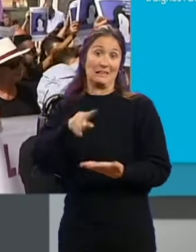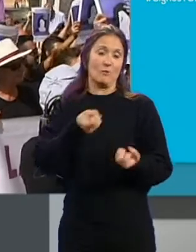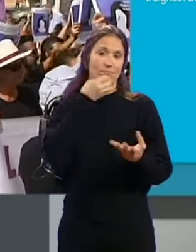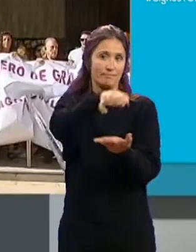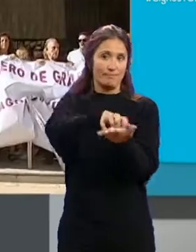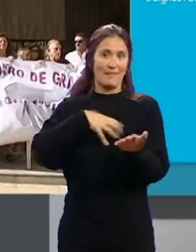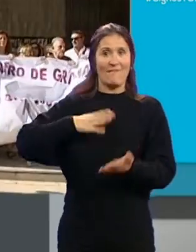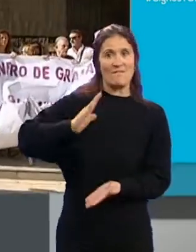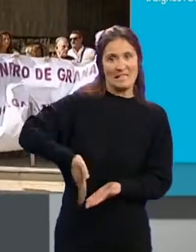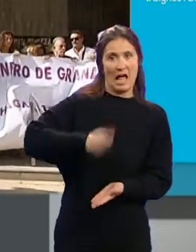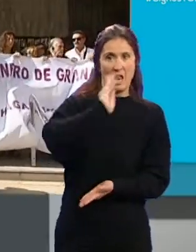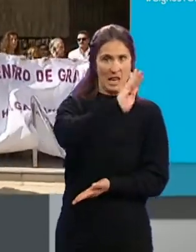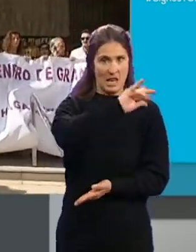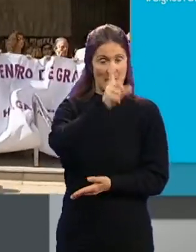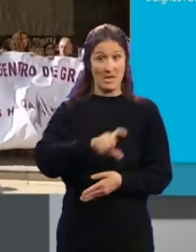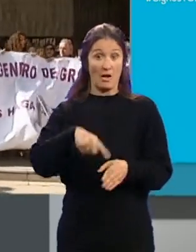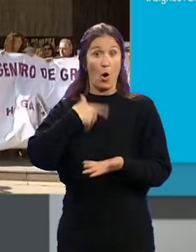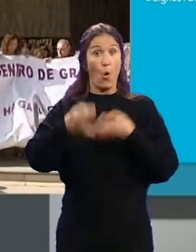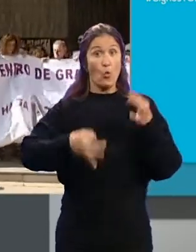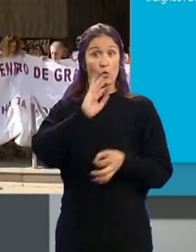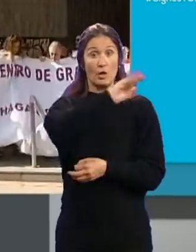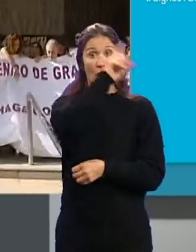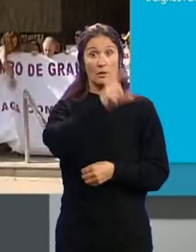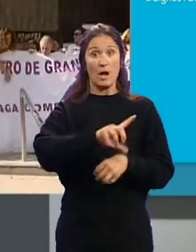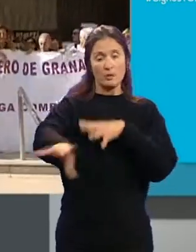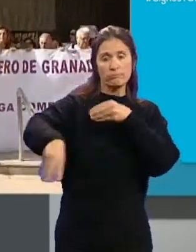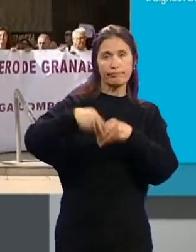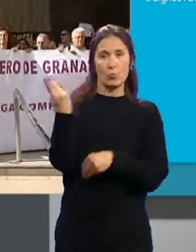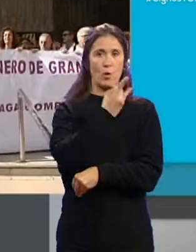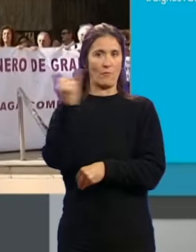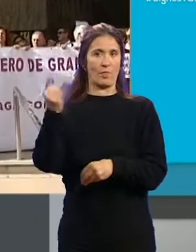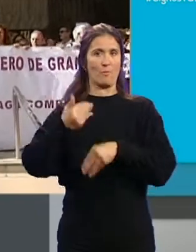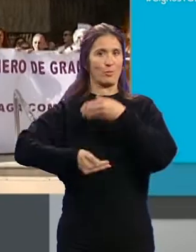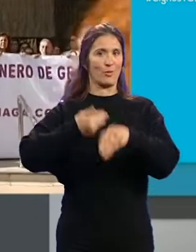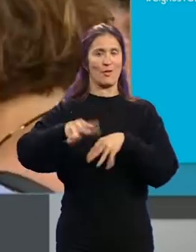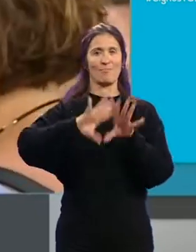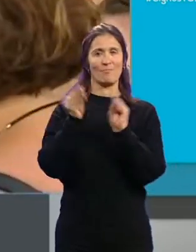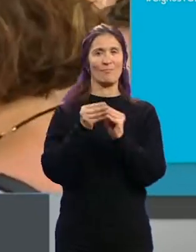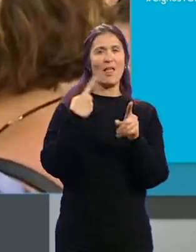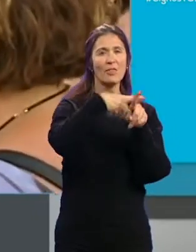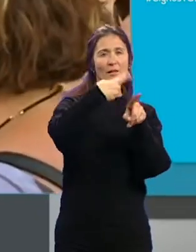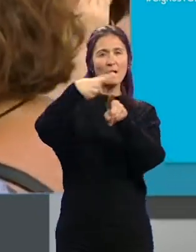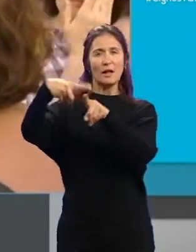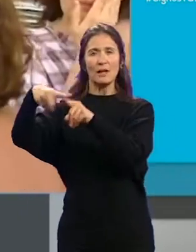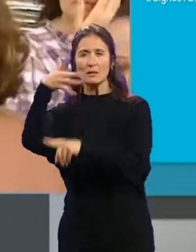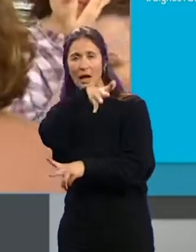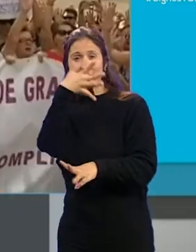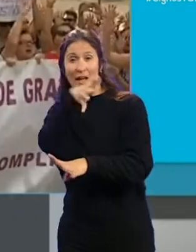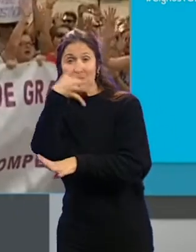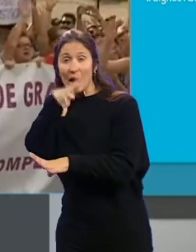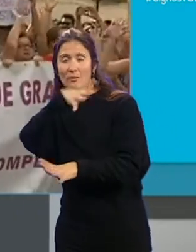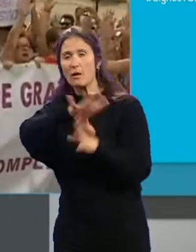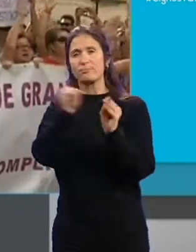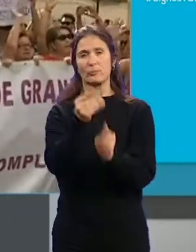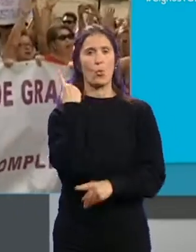escrito del fiscal. La justicia italiana ha unificado... ...en un solo procedimiento... ...las distintas denuncias que Rivas... ...ha interpuesto